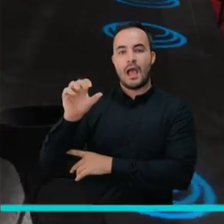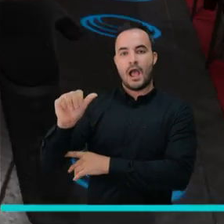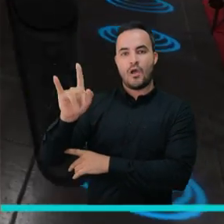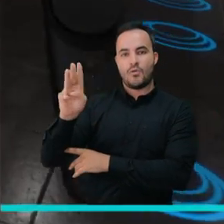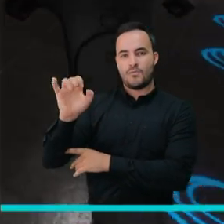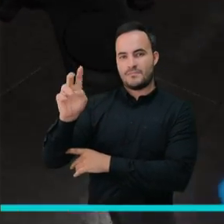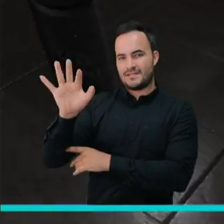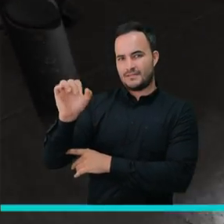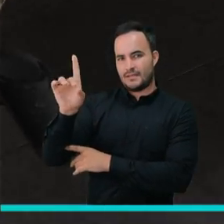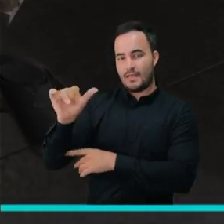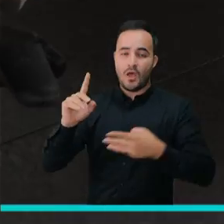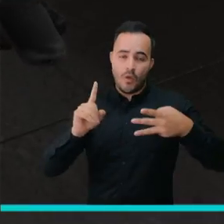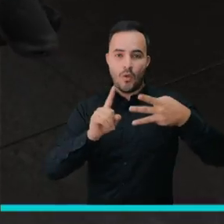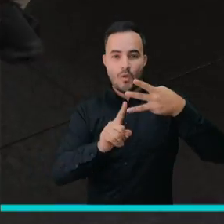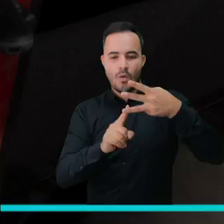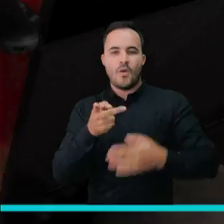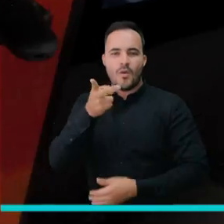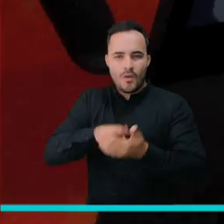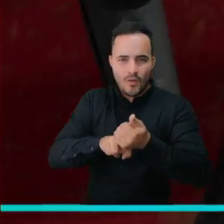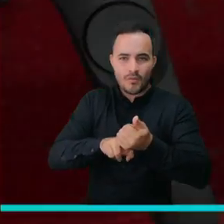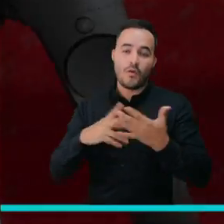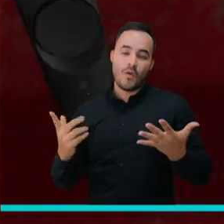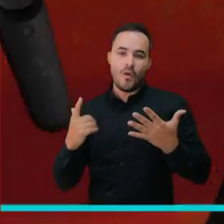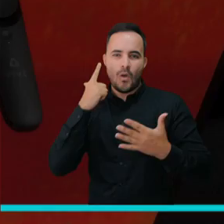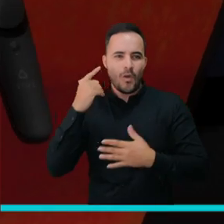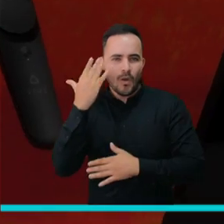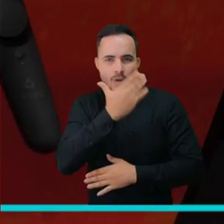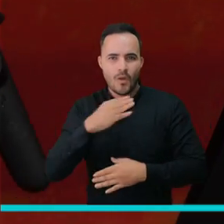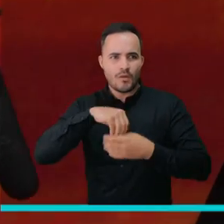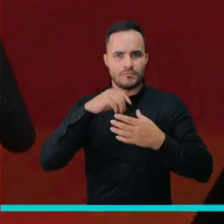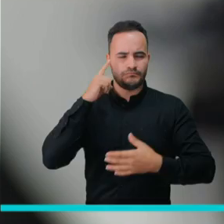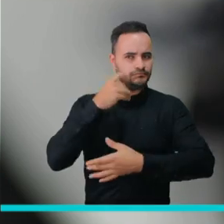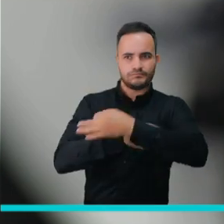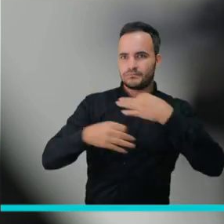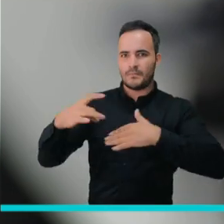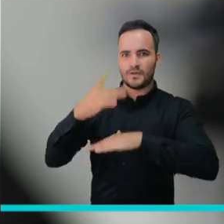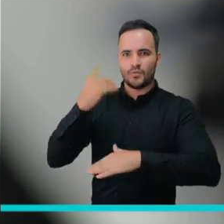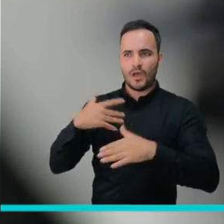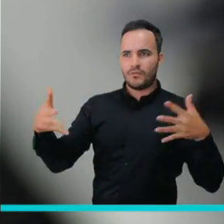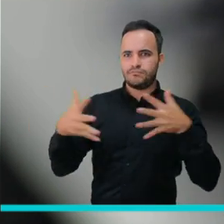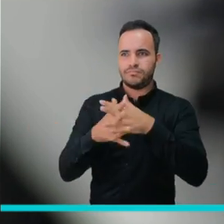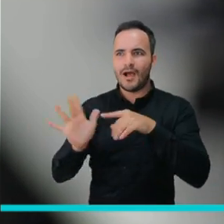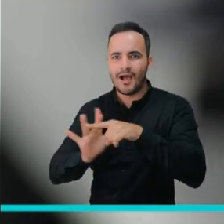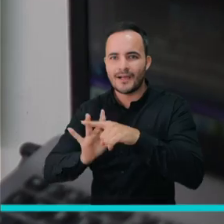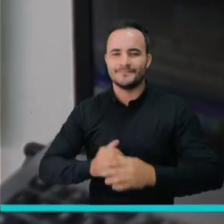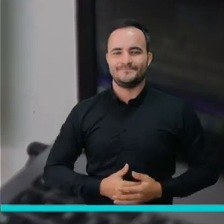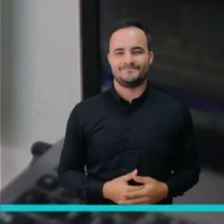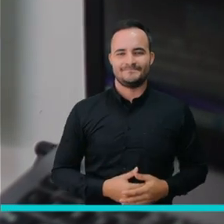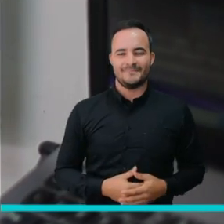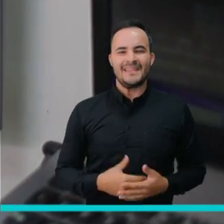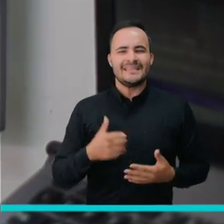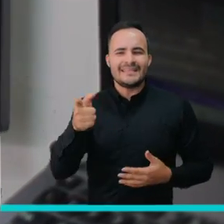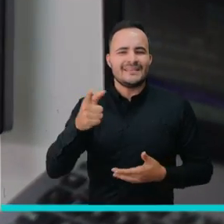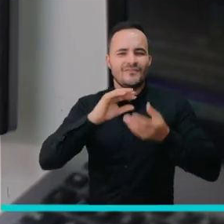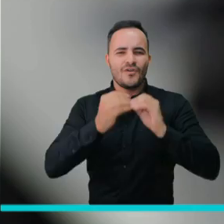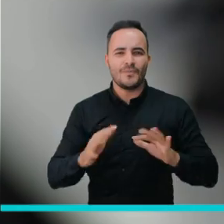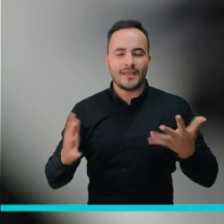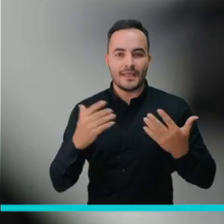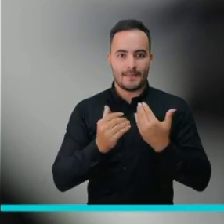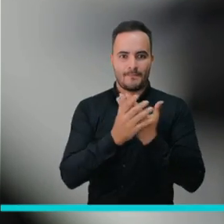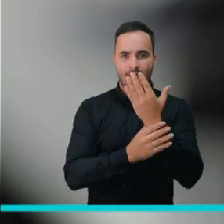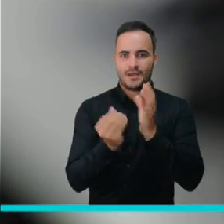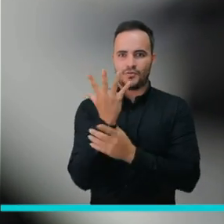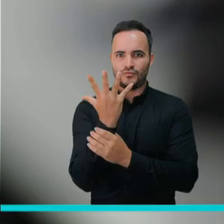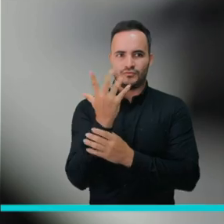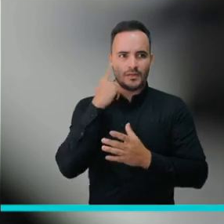realidad mixta o simulación virtual. La idea es que la persona interactúa a través de las manos y eso vuelve un poco